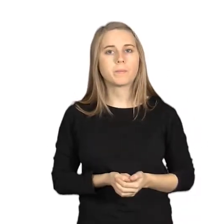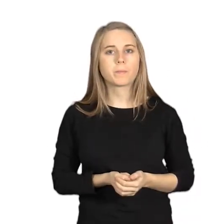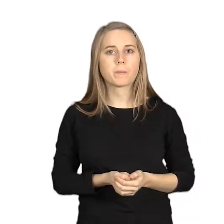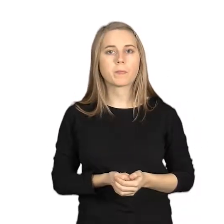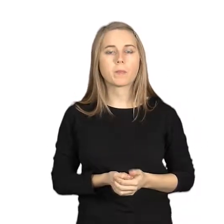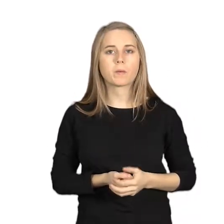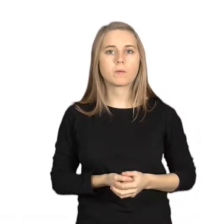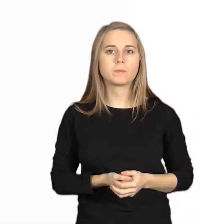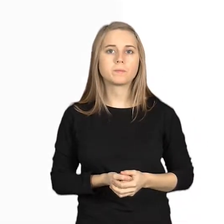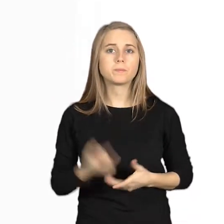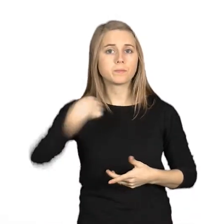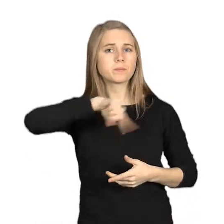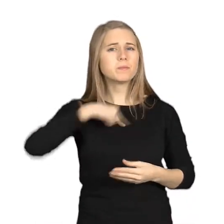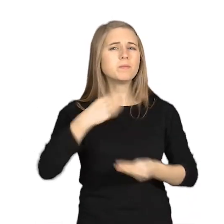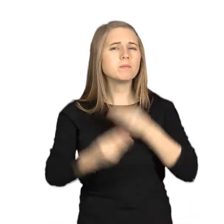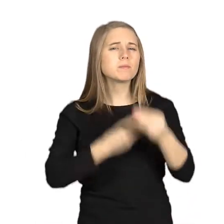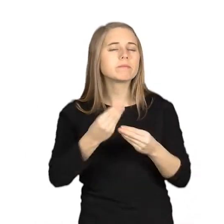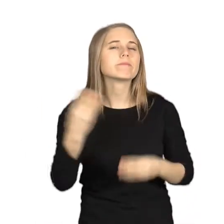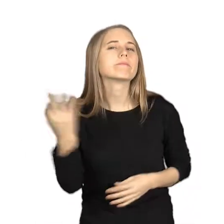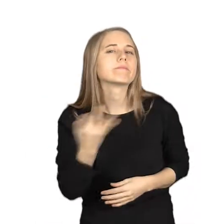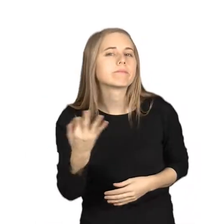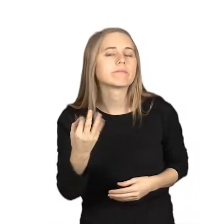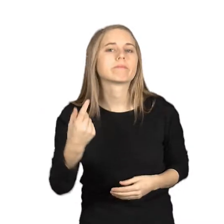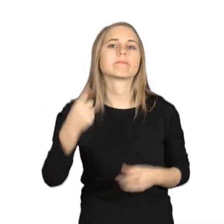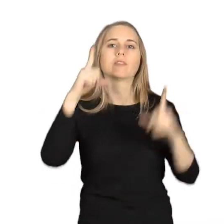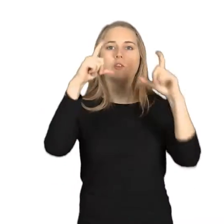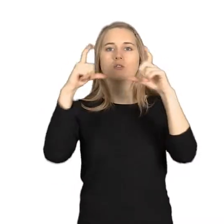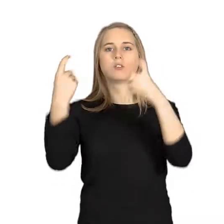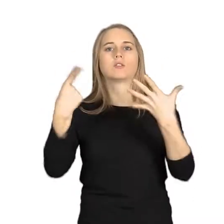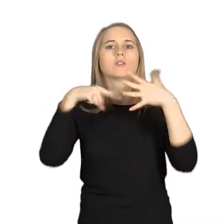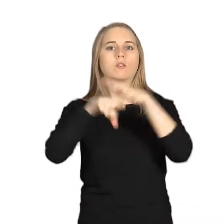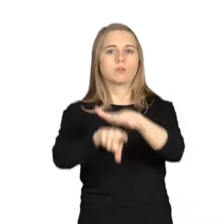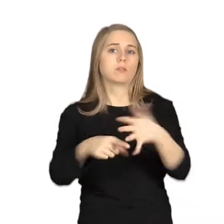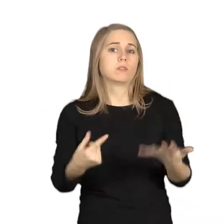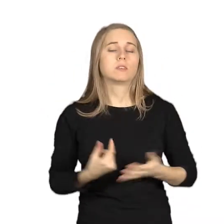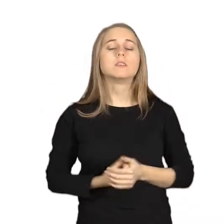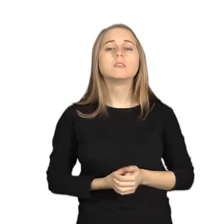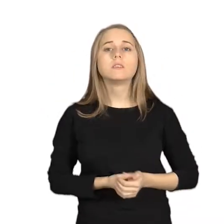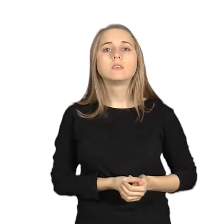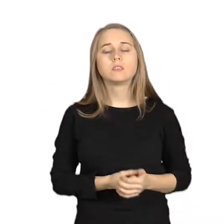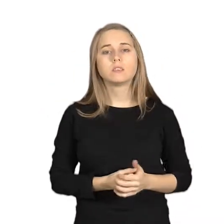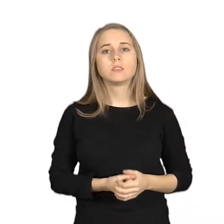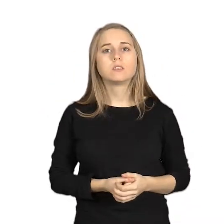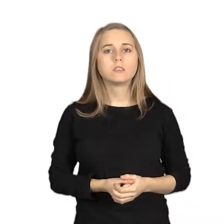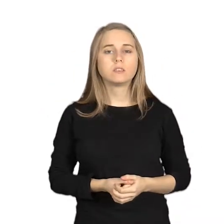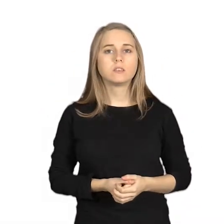muestren la inclusividad. ¿Qué tenemos que hacer? Sacar fotos inclusivas.